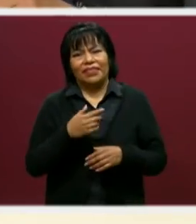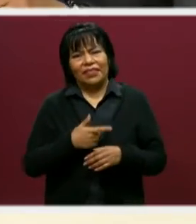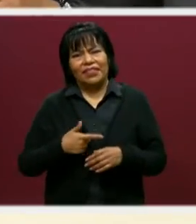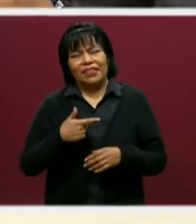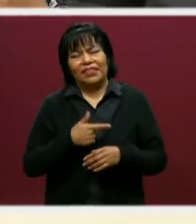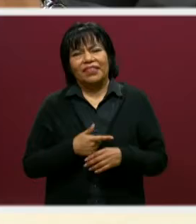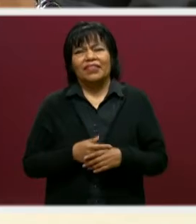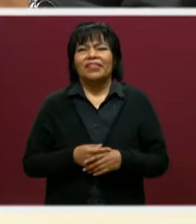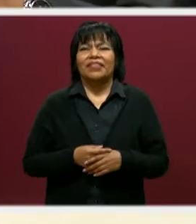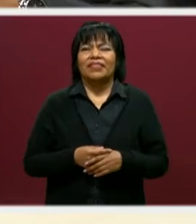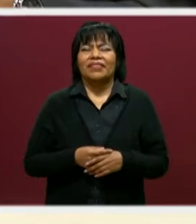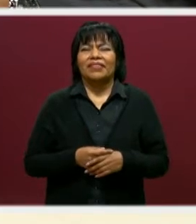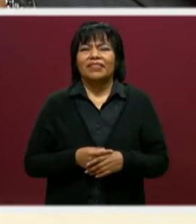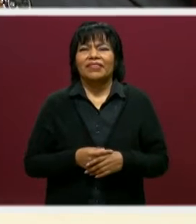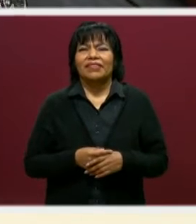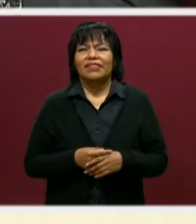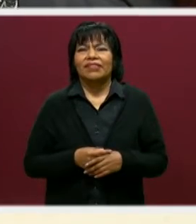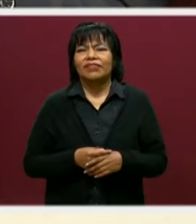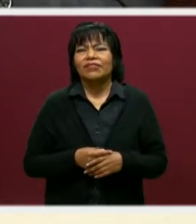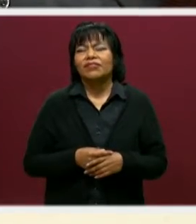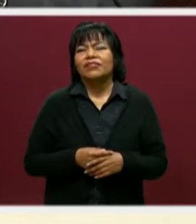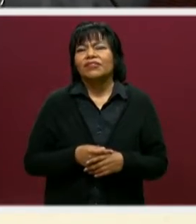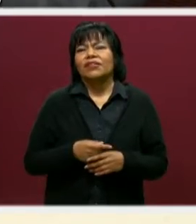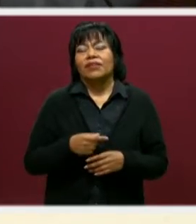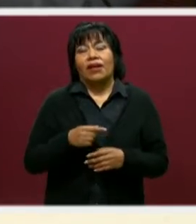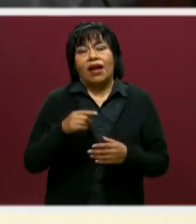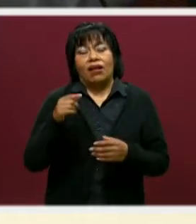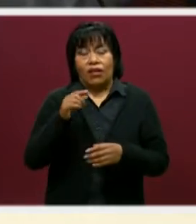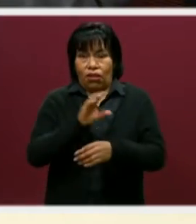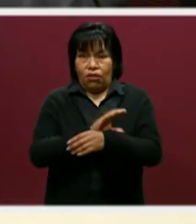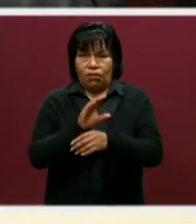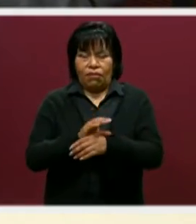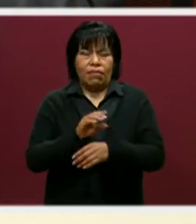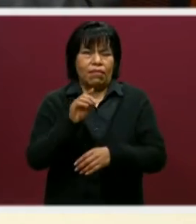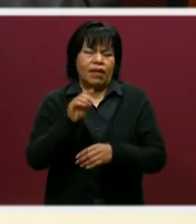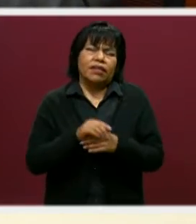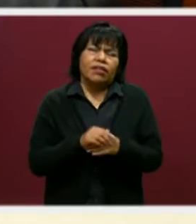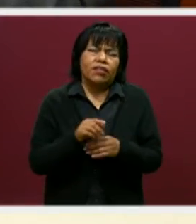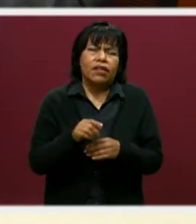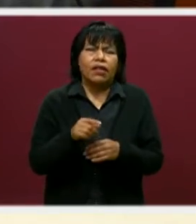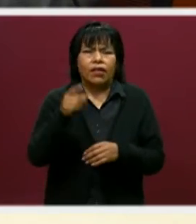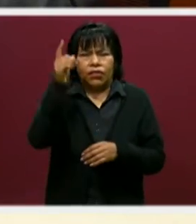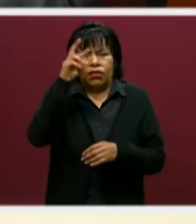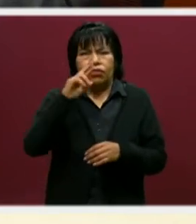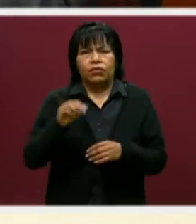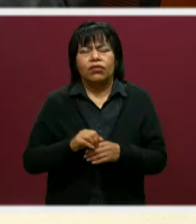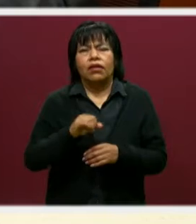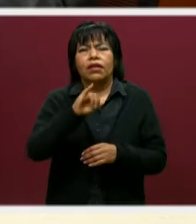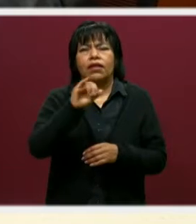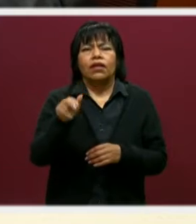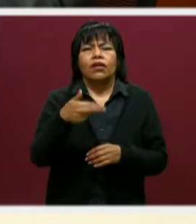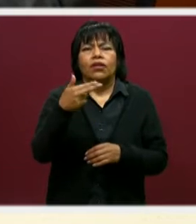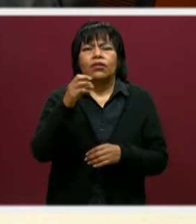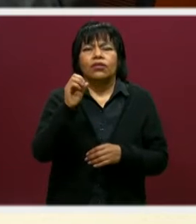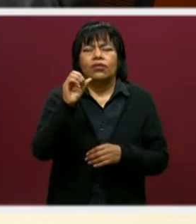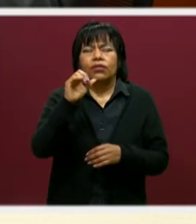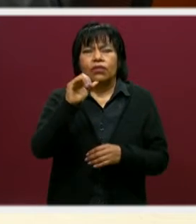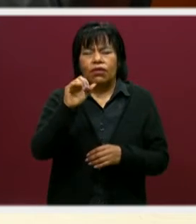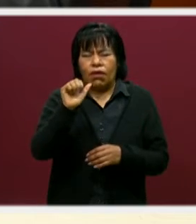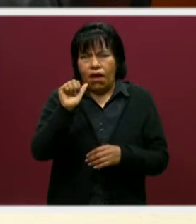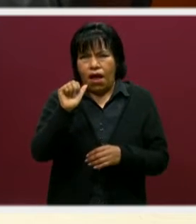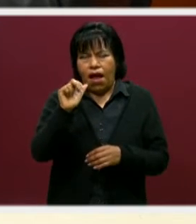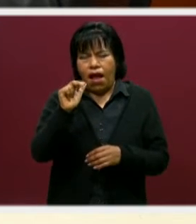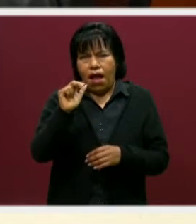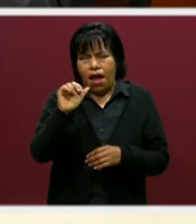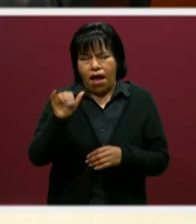Bien, gracias, Núria, gracias. Qué gusto tenerlos por aquí. Vienes acompañado también por la doctora Johanna Ramírez Hernández. Fíjese que ella